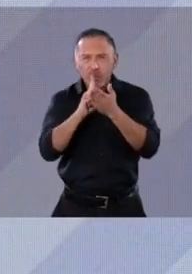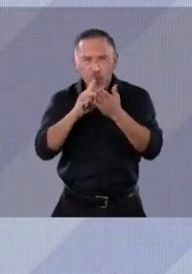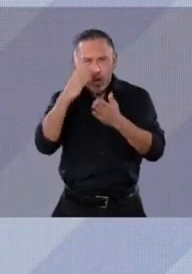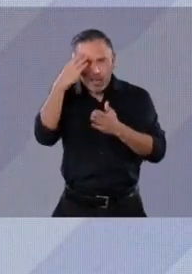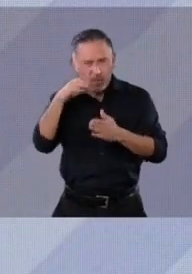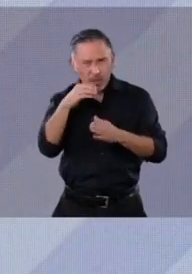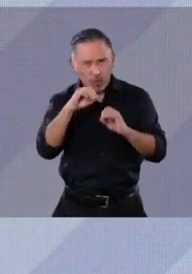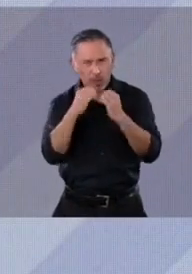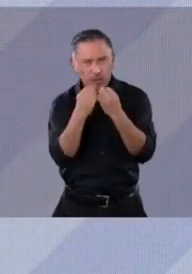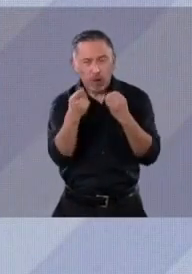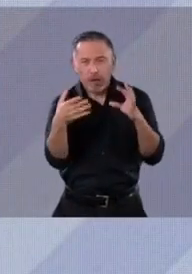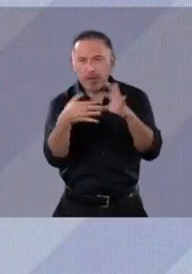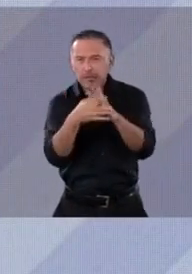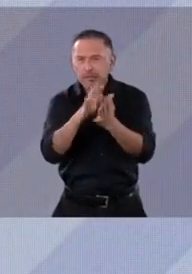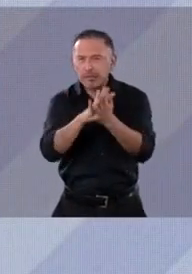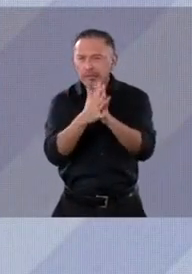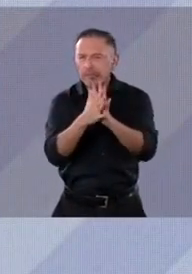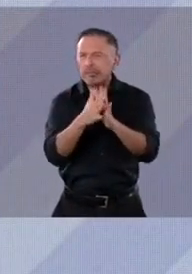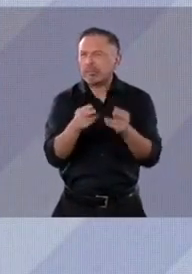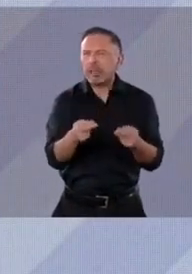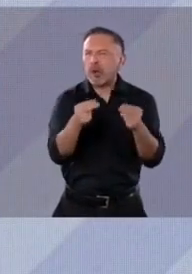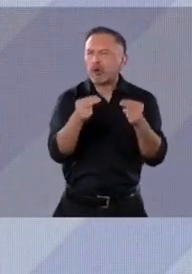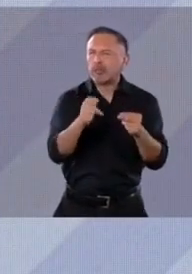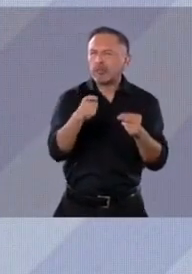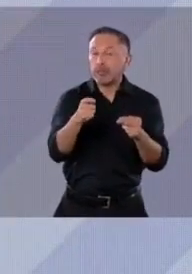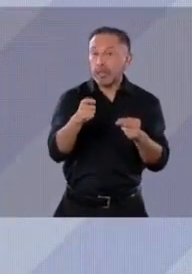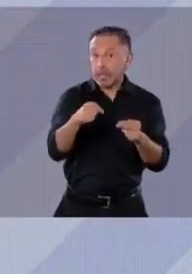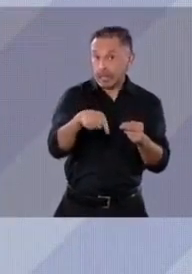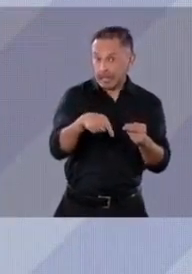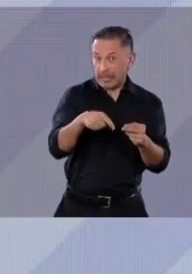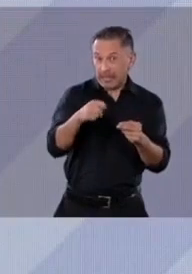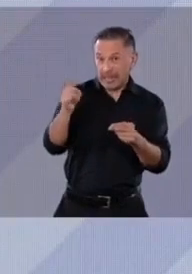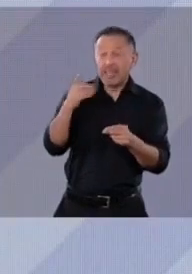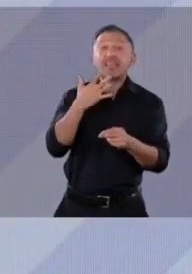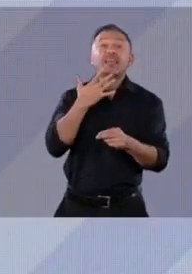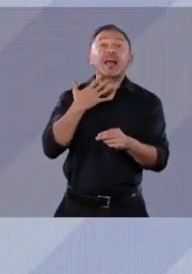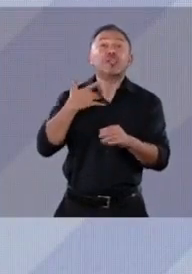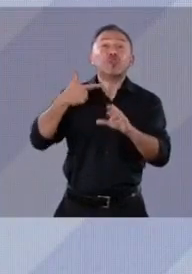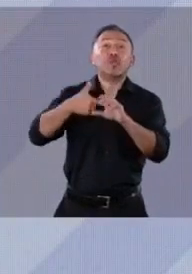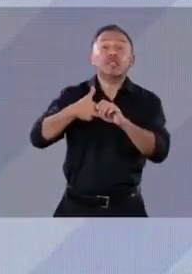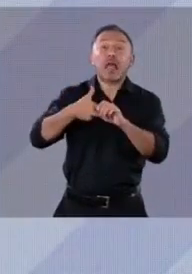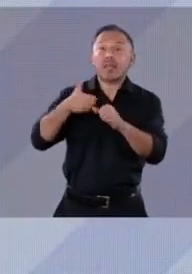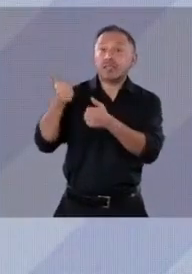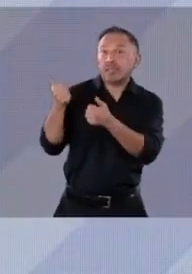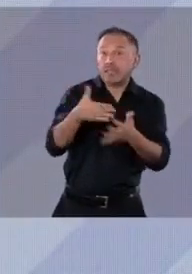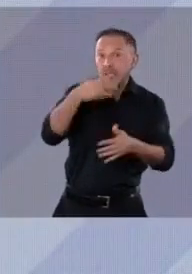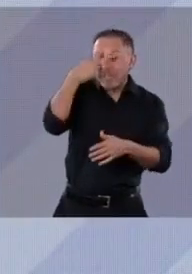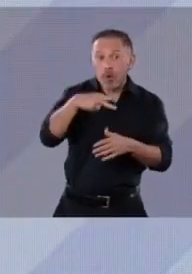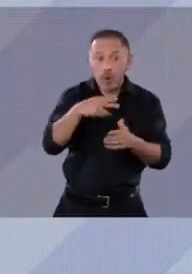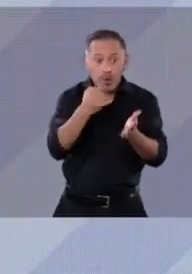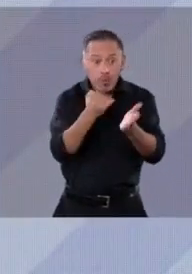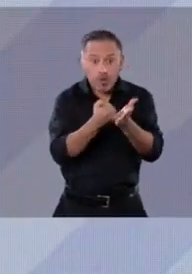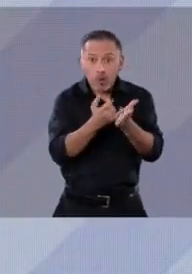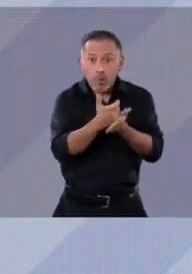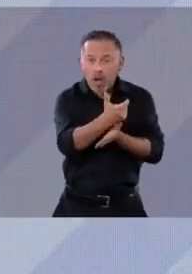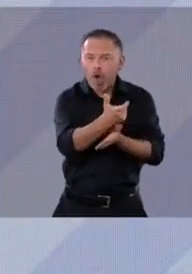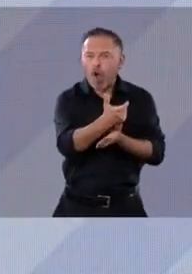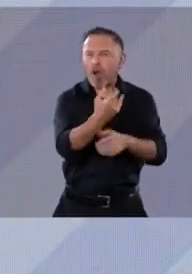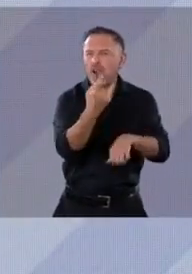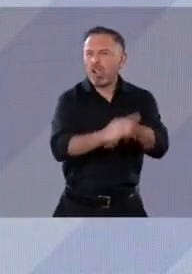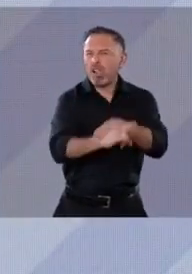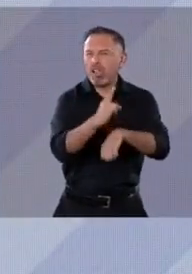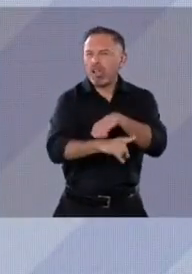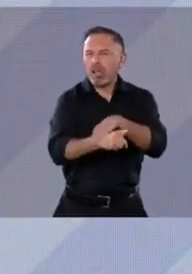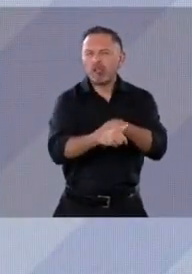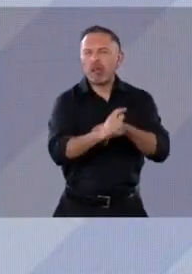consistía en meter gasolina de Estados Unidos a México sin pagar impuestos. Para ello nombraron a Julio Carmona,